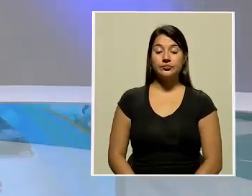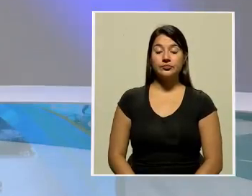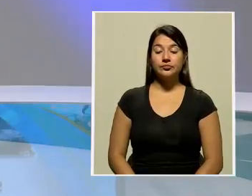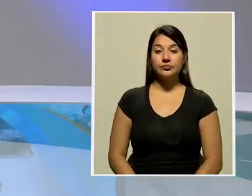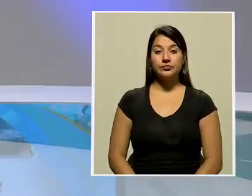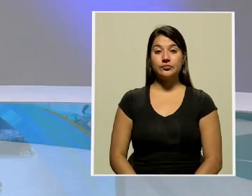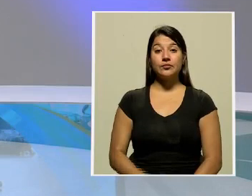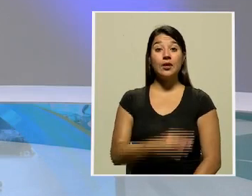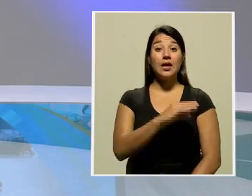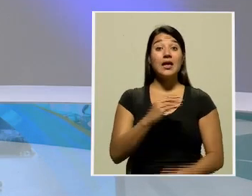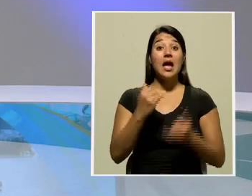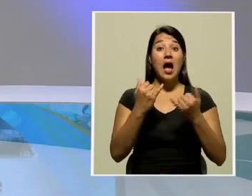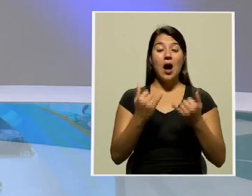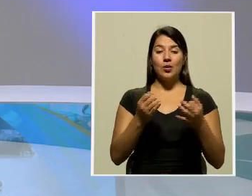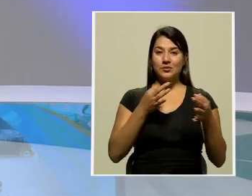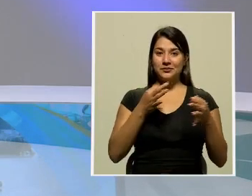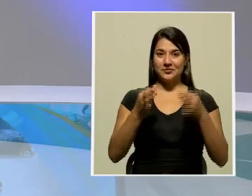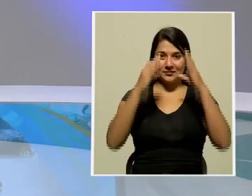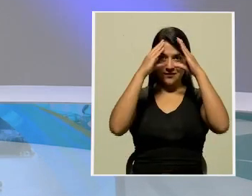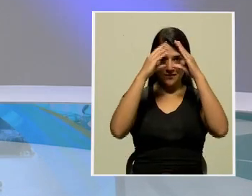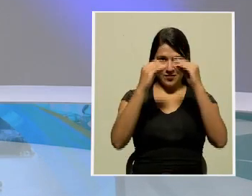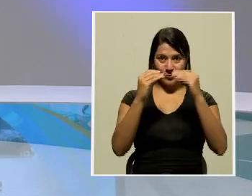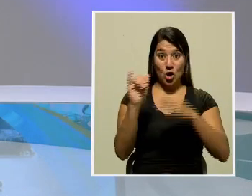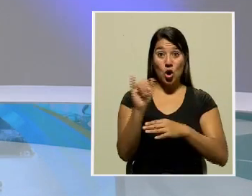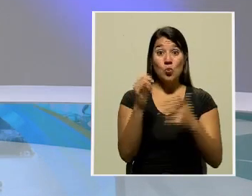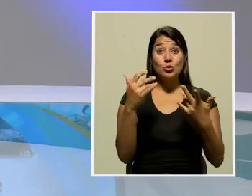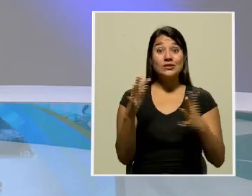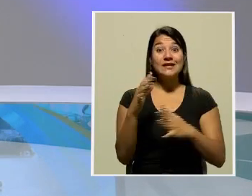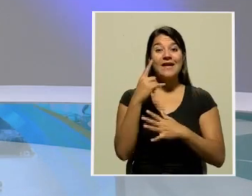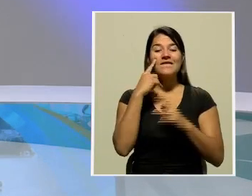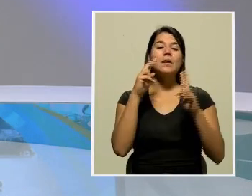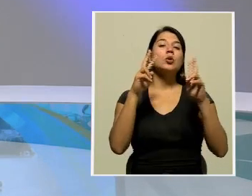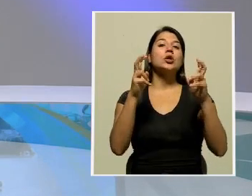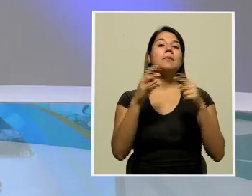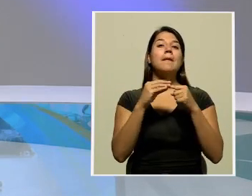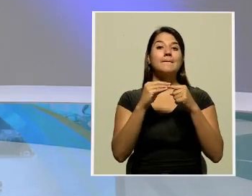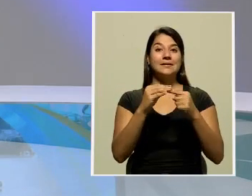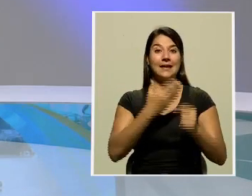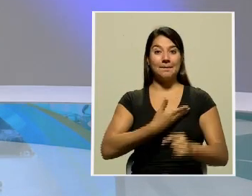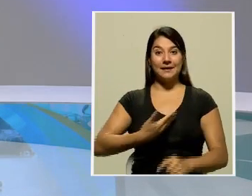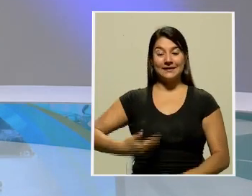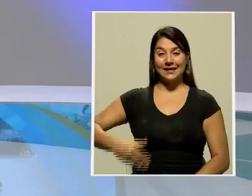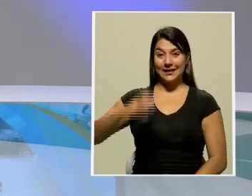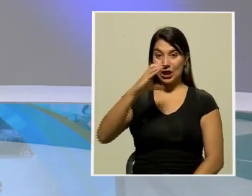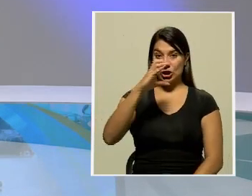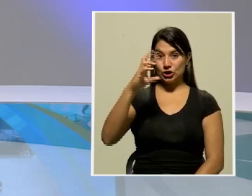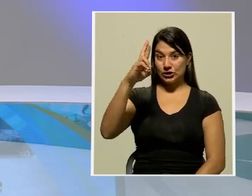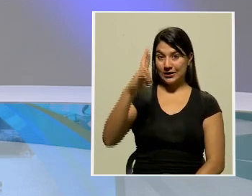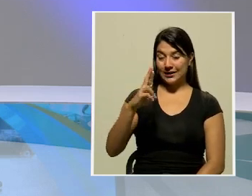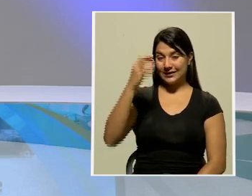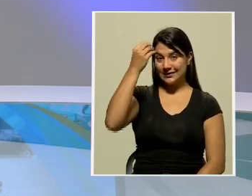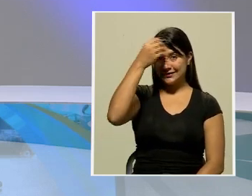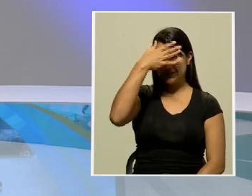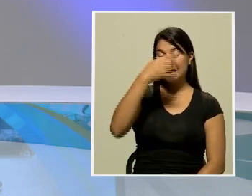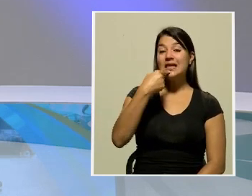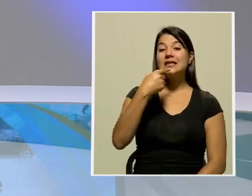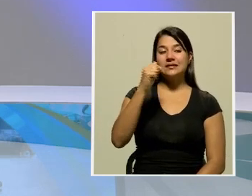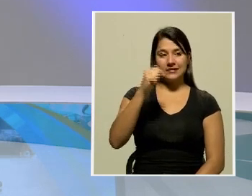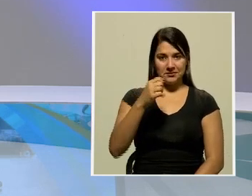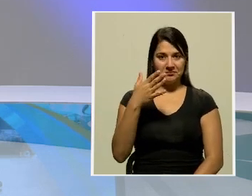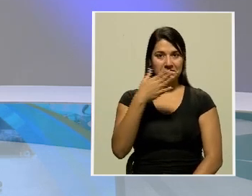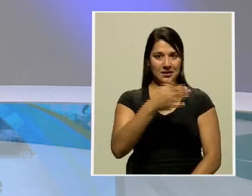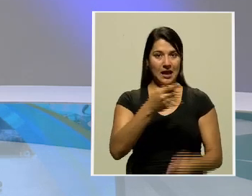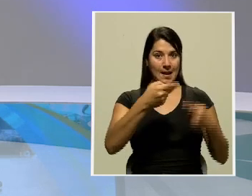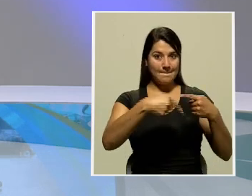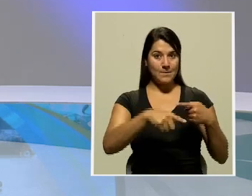Y vamos con el detalle de las informaciones. Como lo vimos en titulares, el presidente de la República, Carlos Alvarado, sí asistirá el próximo